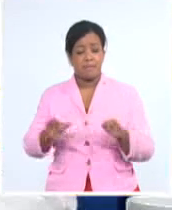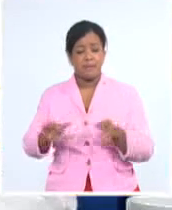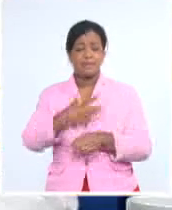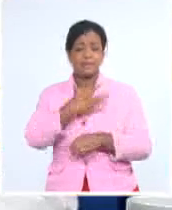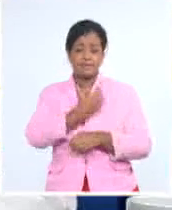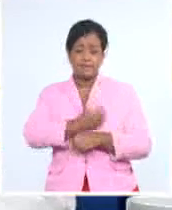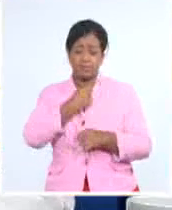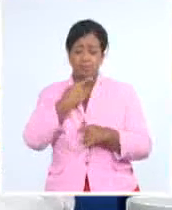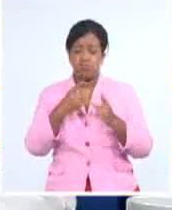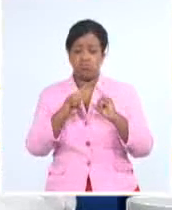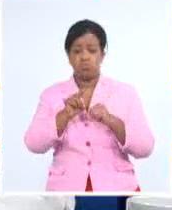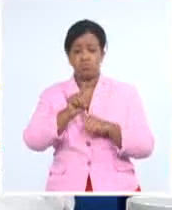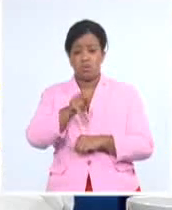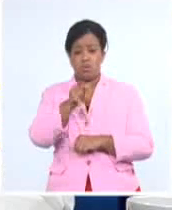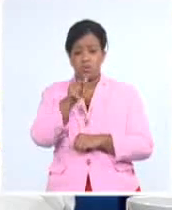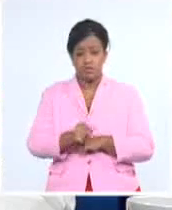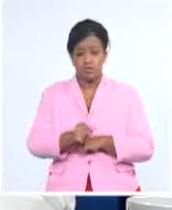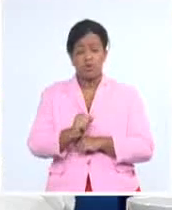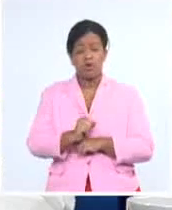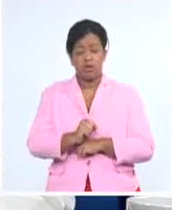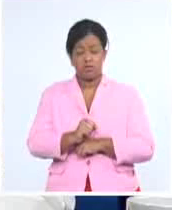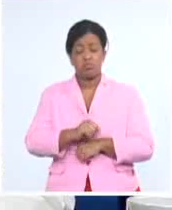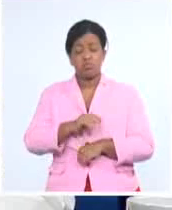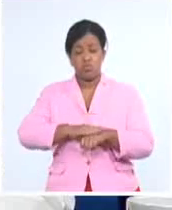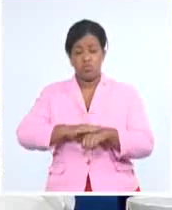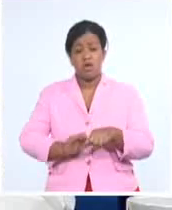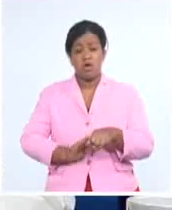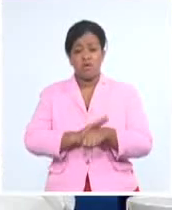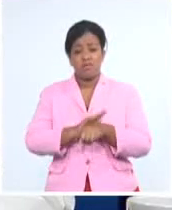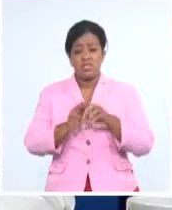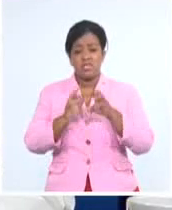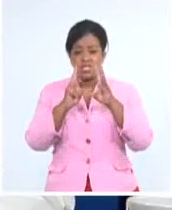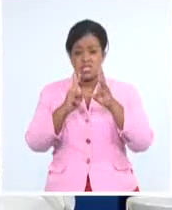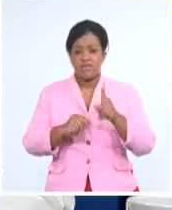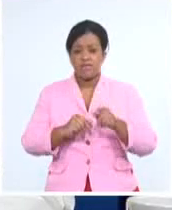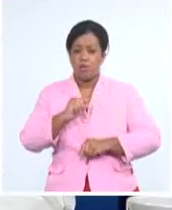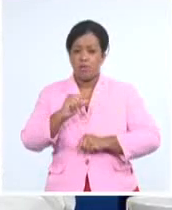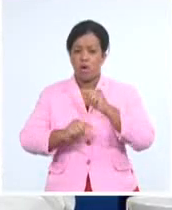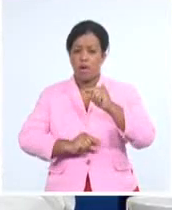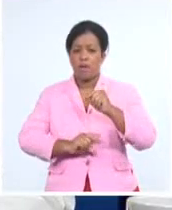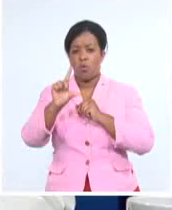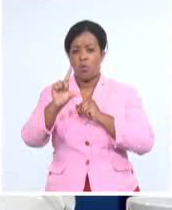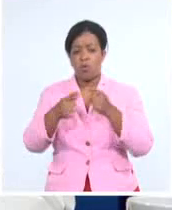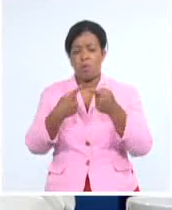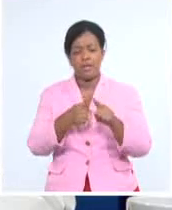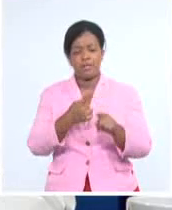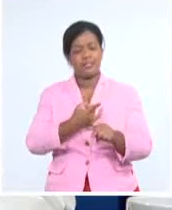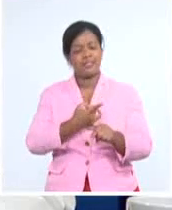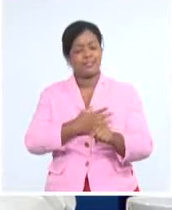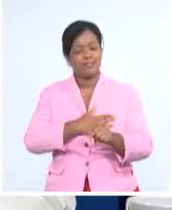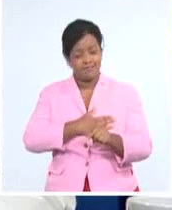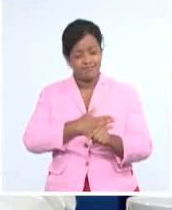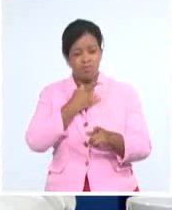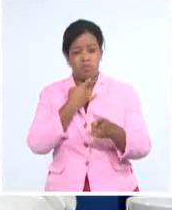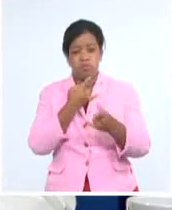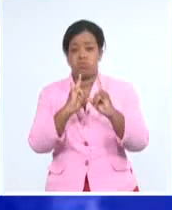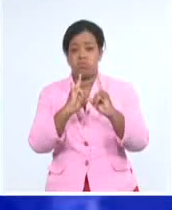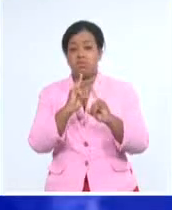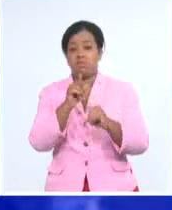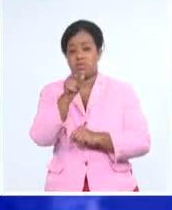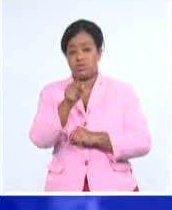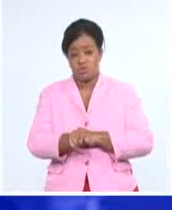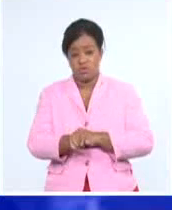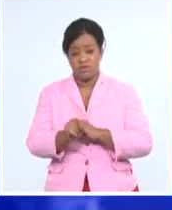fallecimiento de nueve pacientes, una cifra que disminuye, pero dolorosa por la pérdida que implica para cada